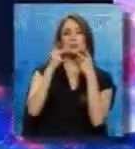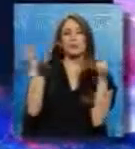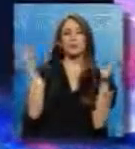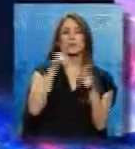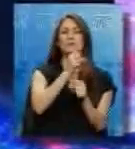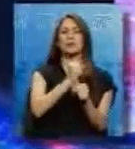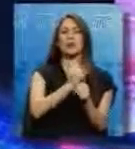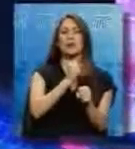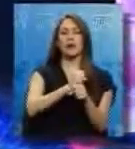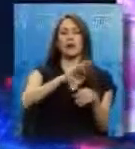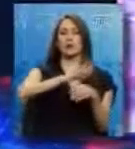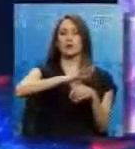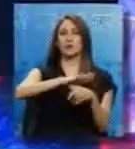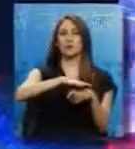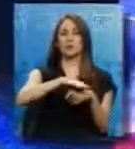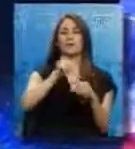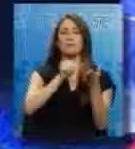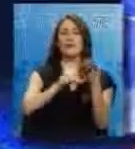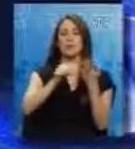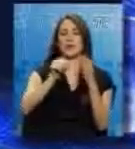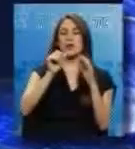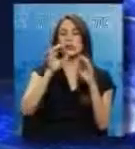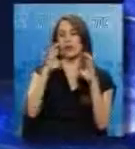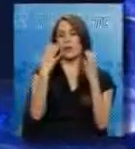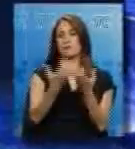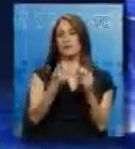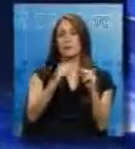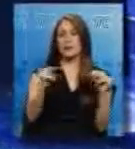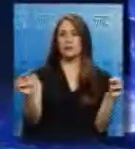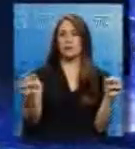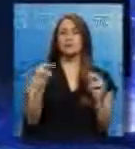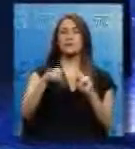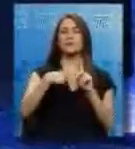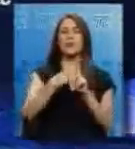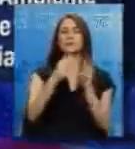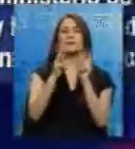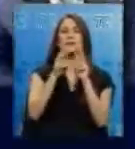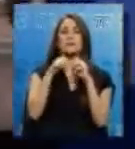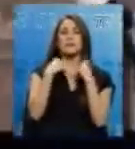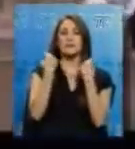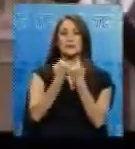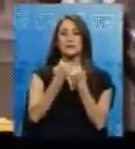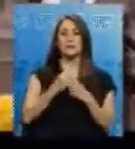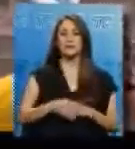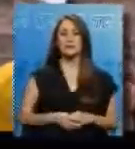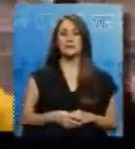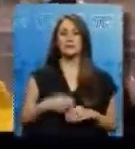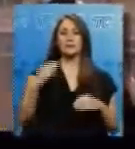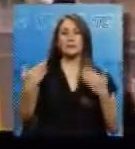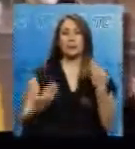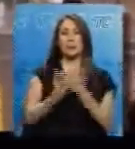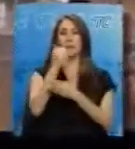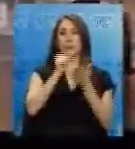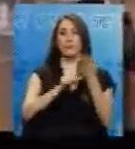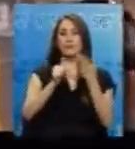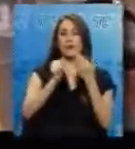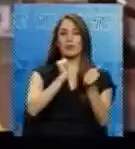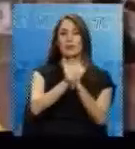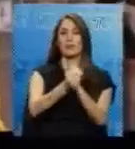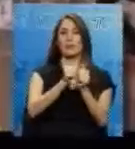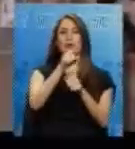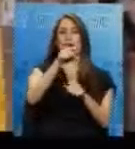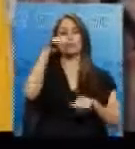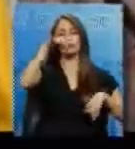Laboró en la Cancillería, en el Ministerio del Ambiente y en el Ministerio de Inclusión Social. Y finalmente el nuevo ministro de Deportes es el